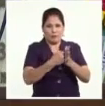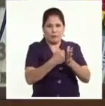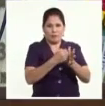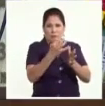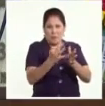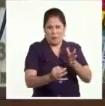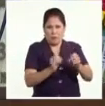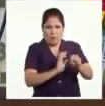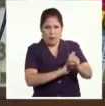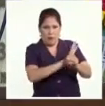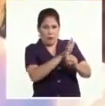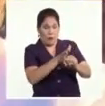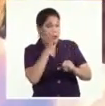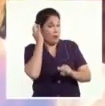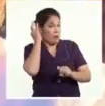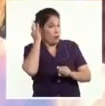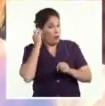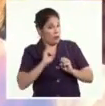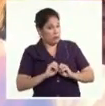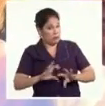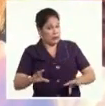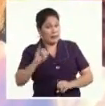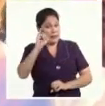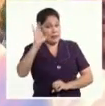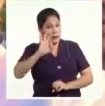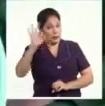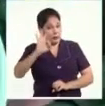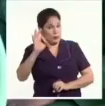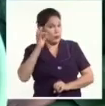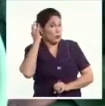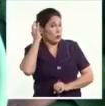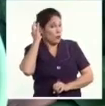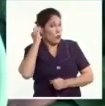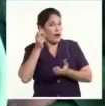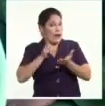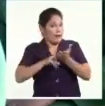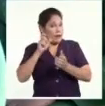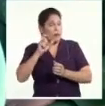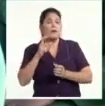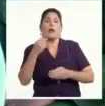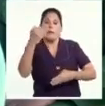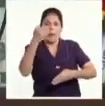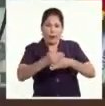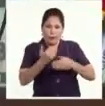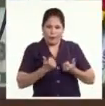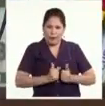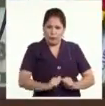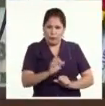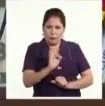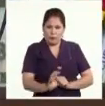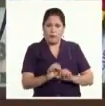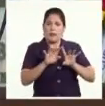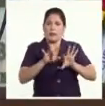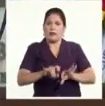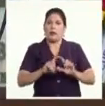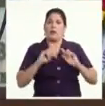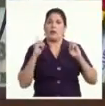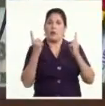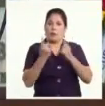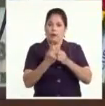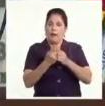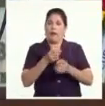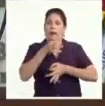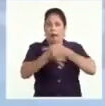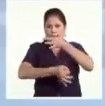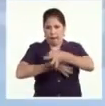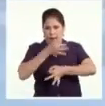a la COVID-19. Más del 60% de las federadas nacieron bajo el bloqueo, aseguró la secretaria general de la organización,